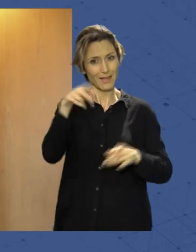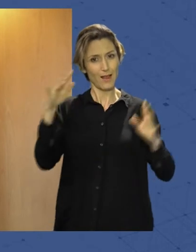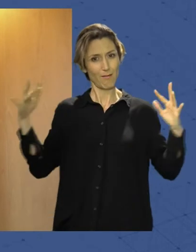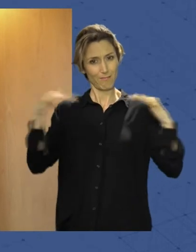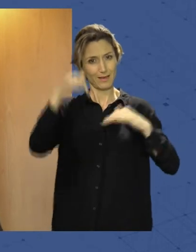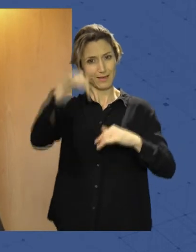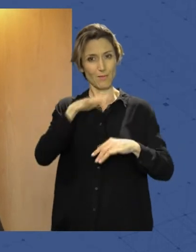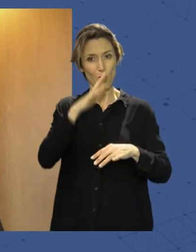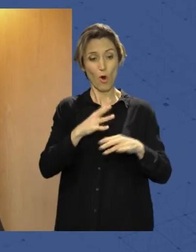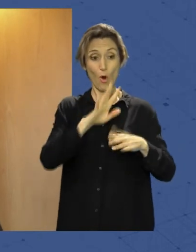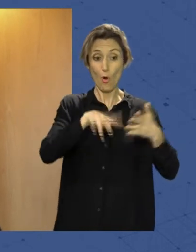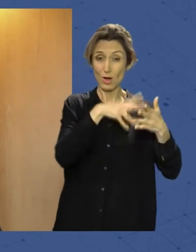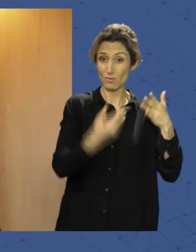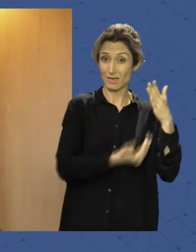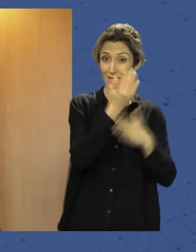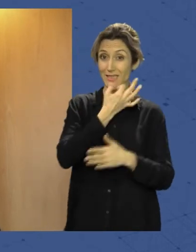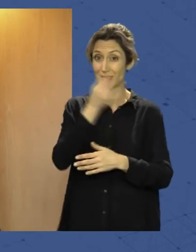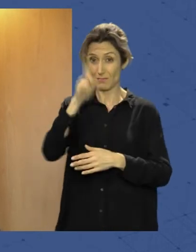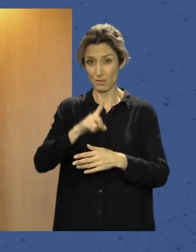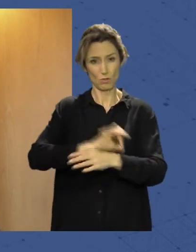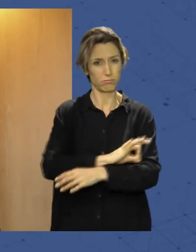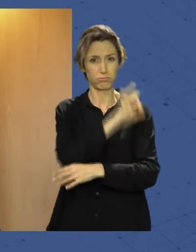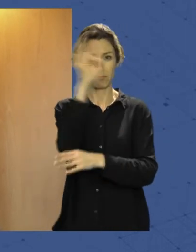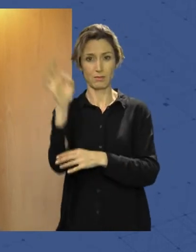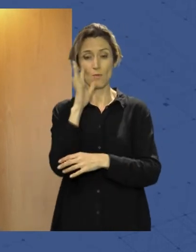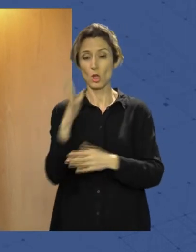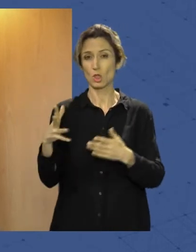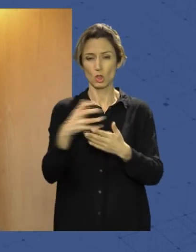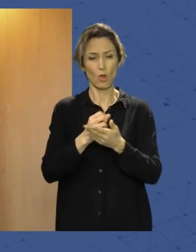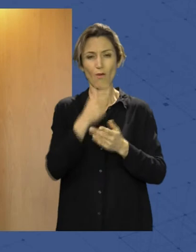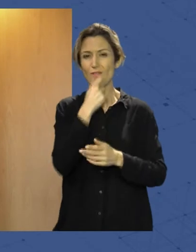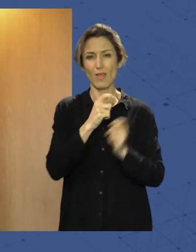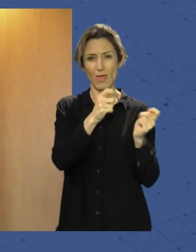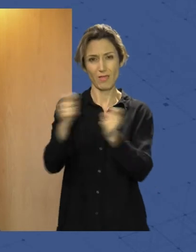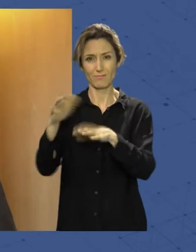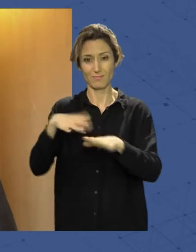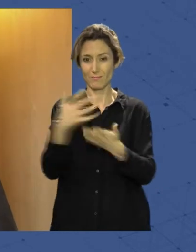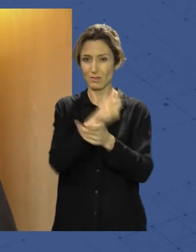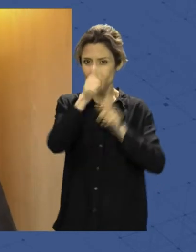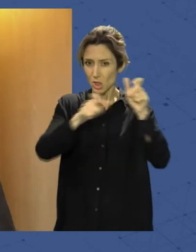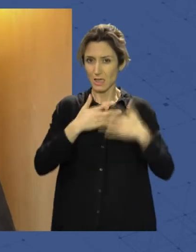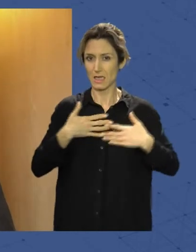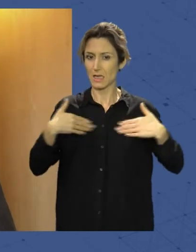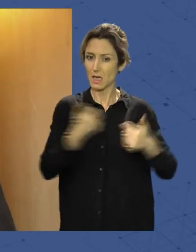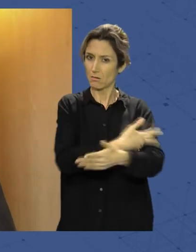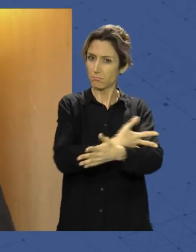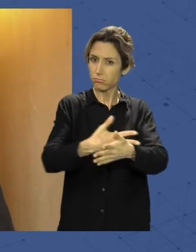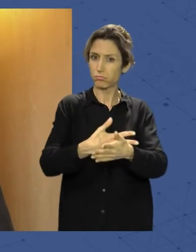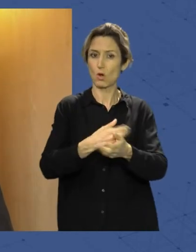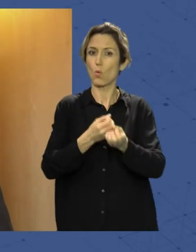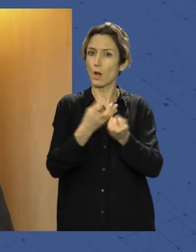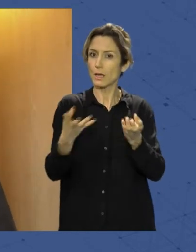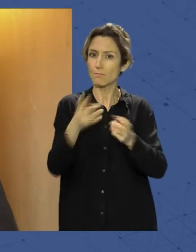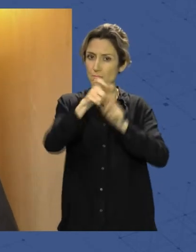horario de mañana y en el horario de tarde y por lo tanto van a tener todas las facilidades del mundo para poder donar cualquier persona que cumpla las